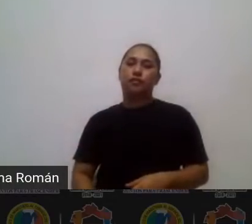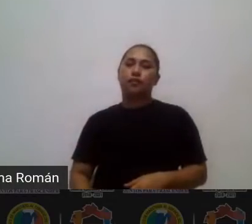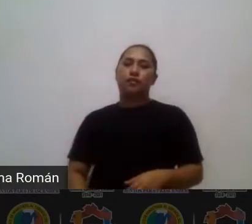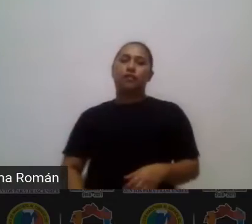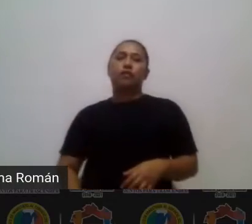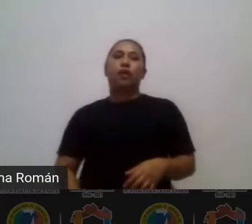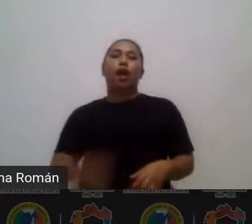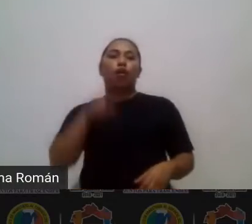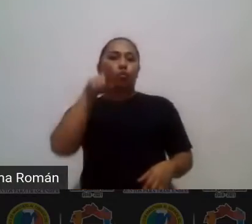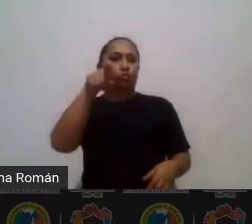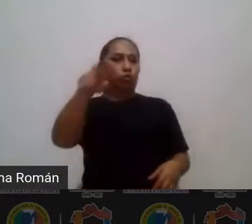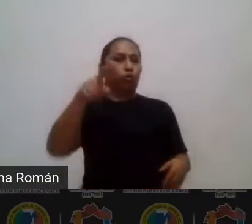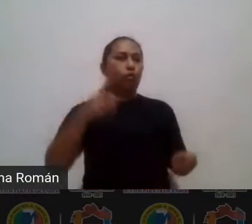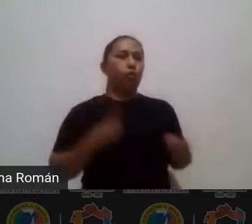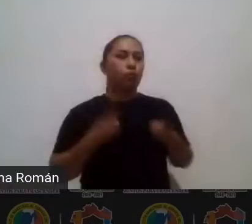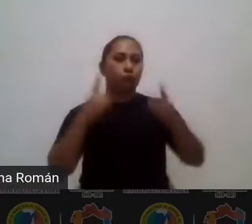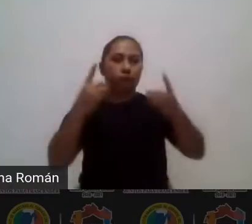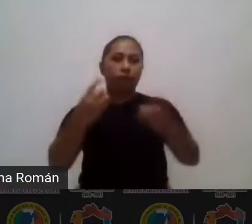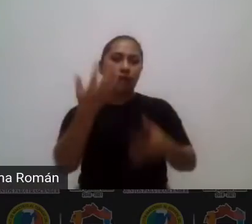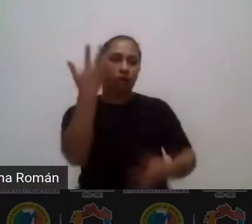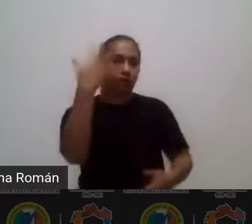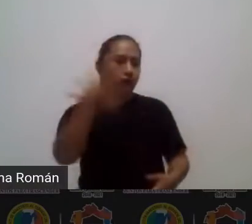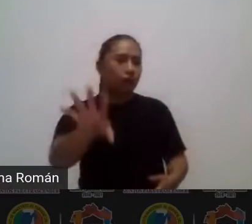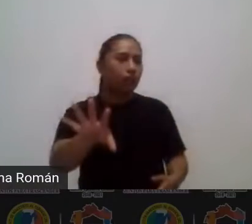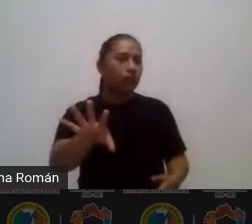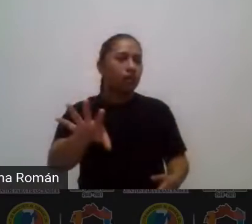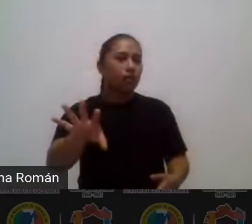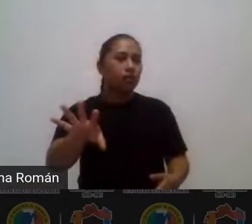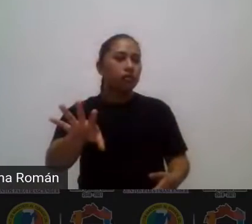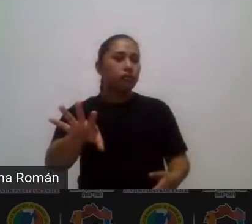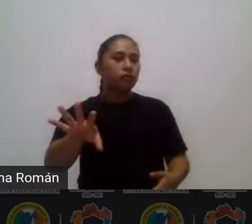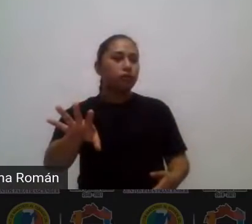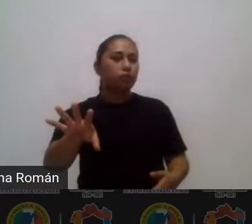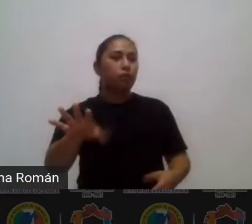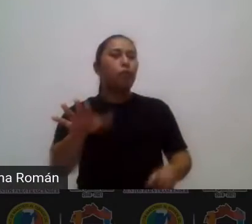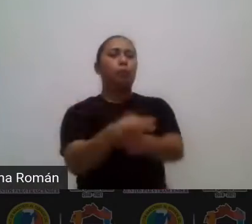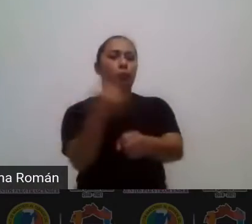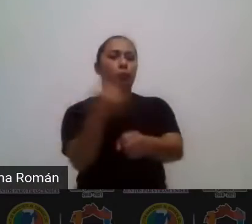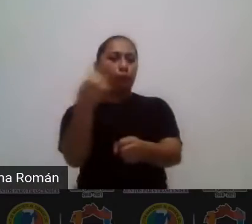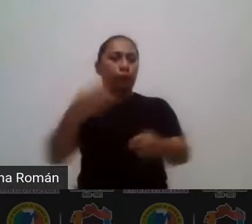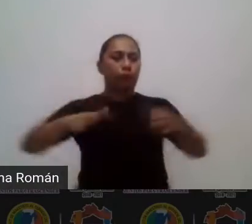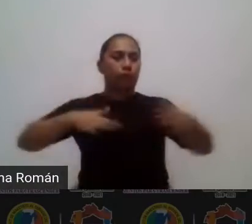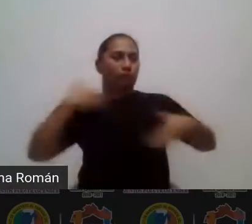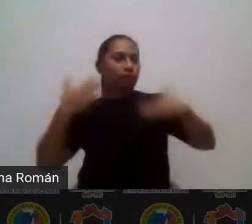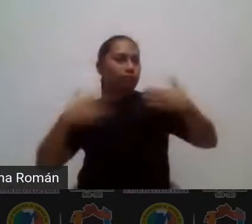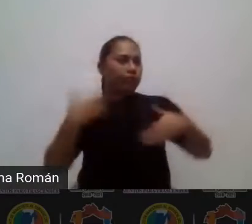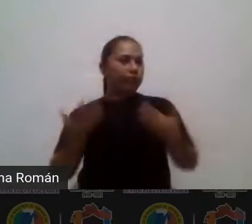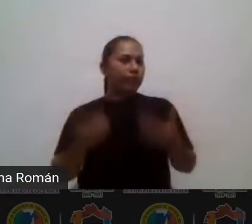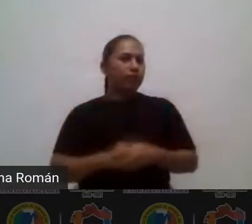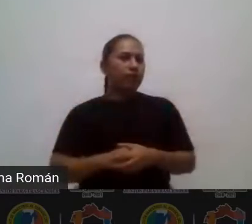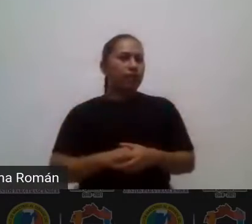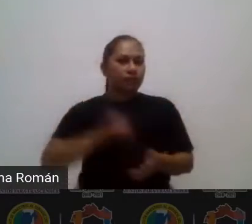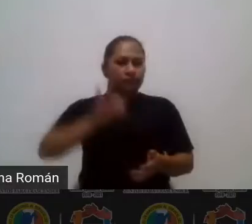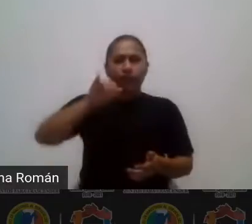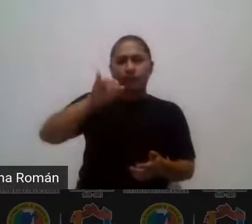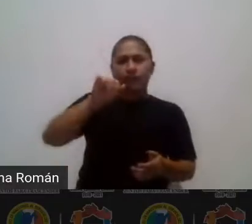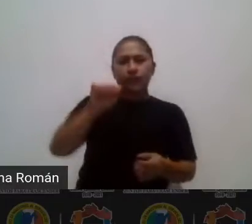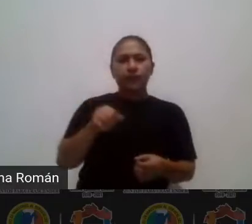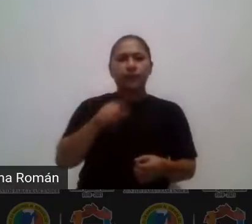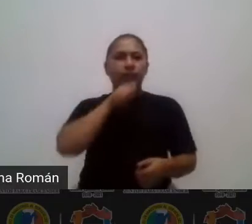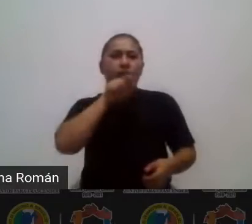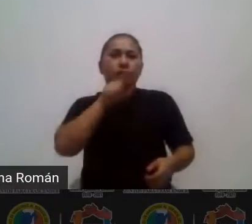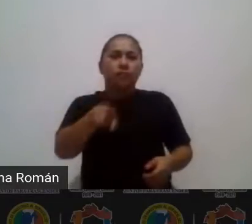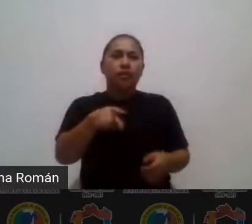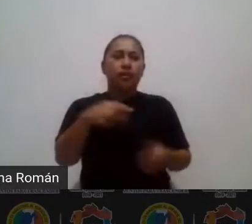jorjito ruiz que tiene síndrome de down y que nomás es entusiasta porque no investiga nada si también si el equipo tiene